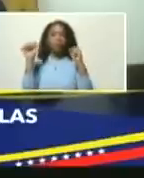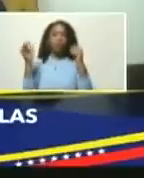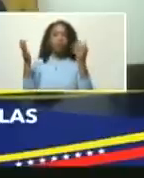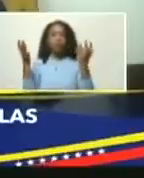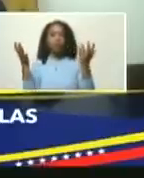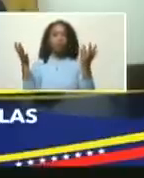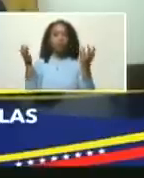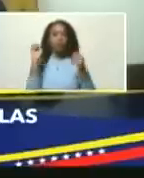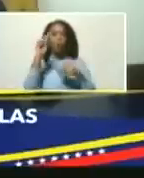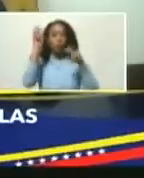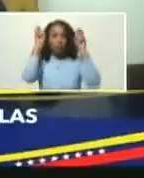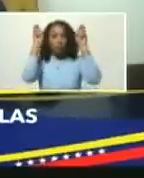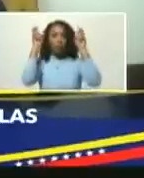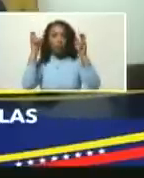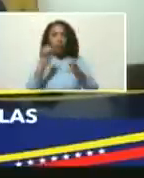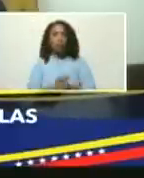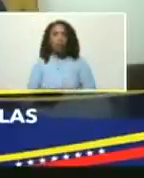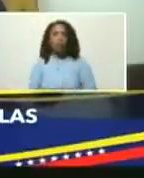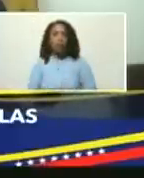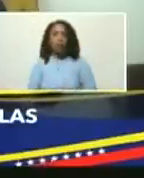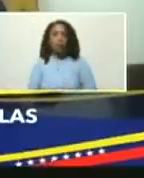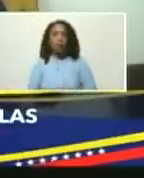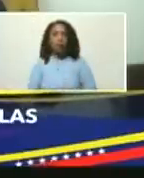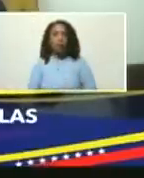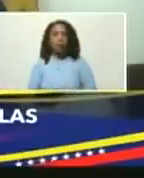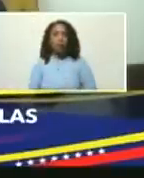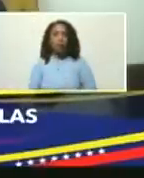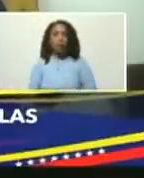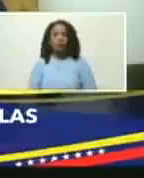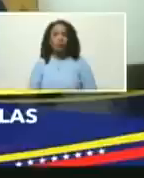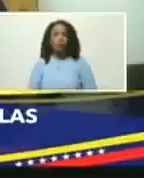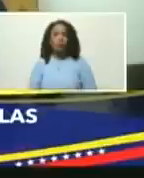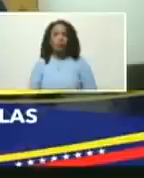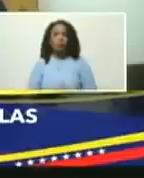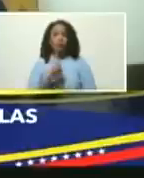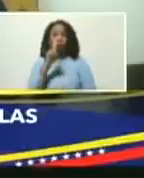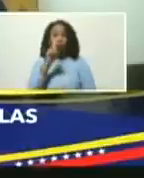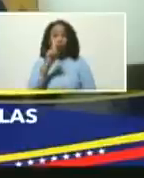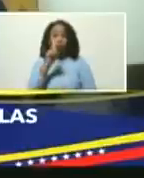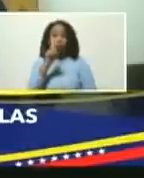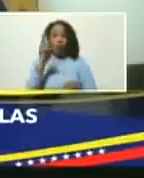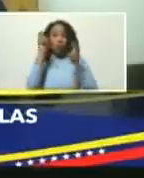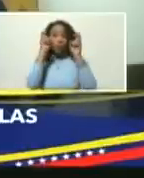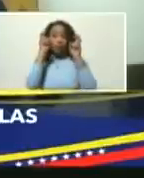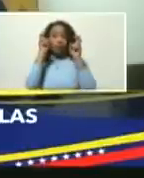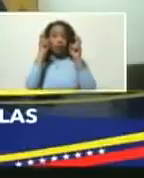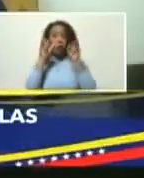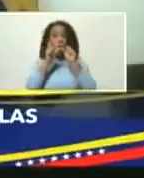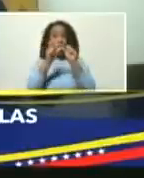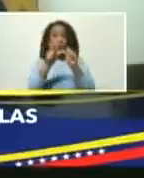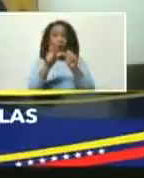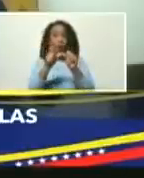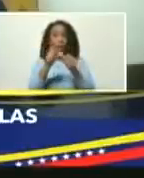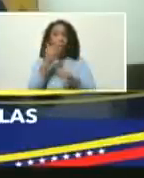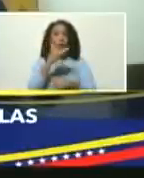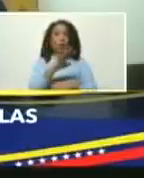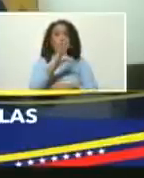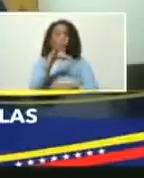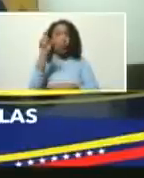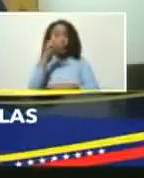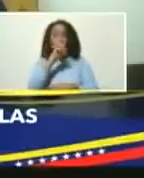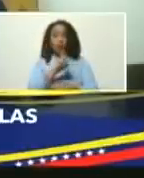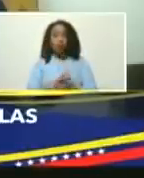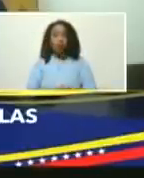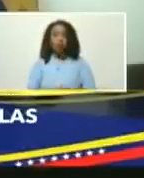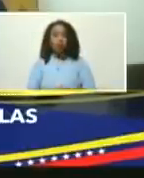un hecho y es un elemento a seguir en los próximos 50 años